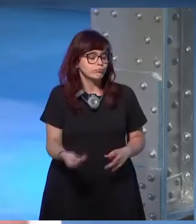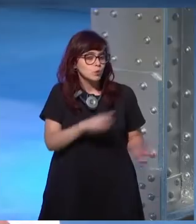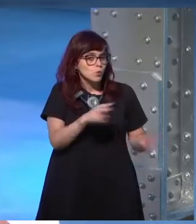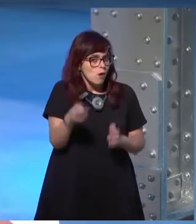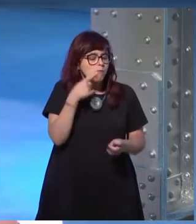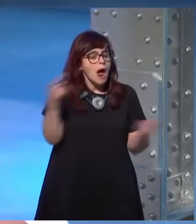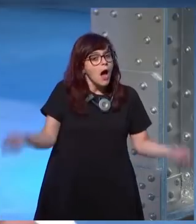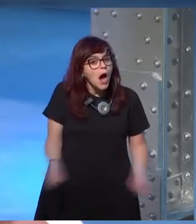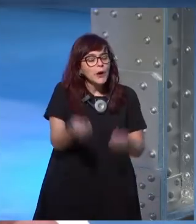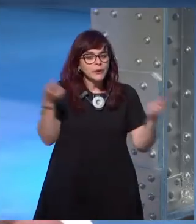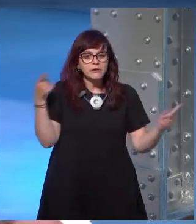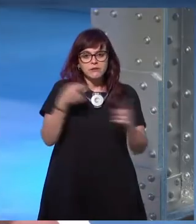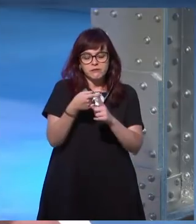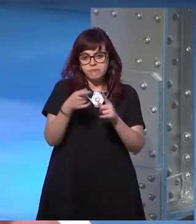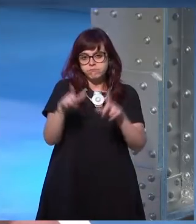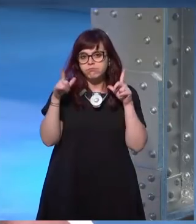promocionamos